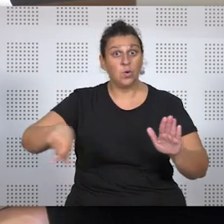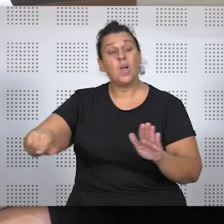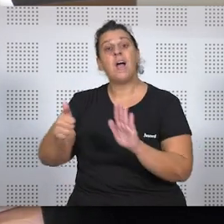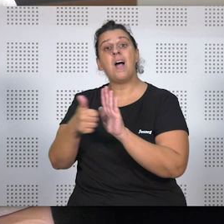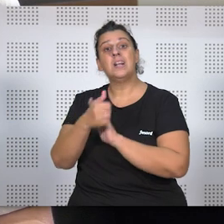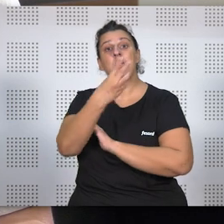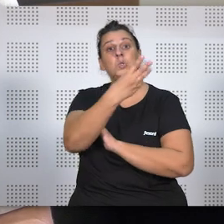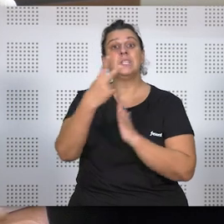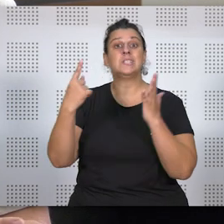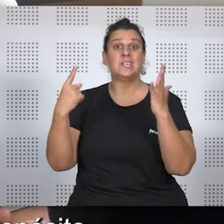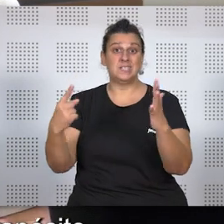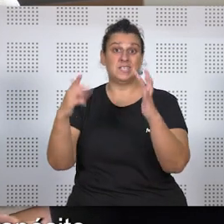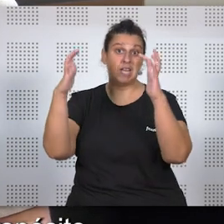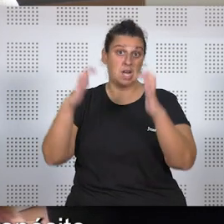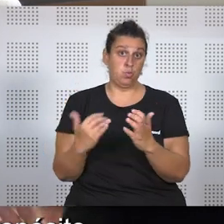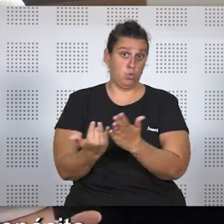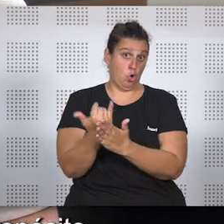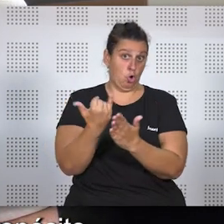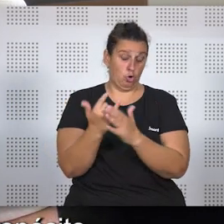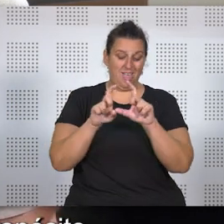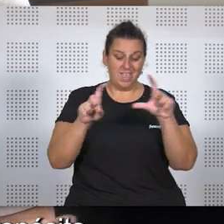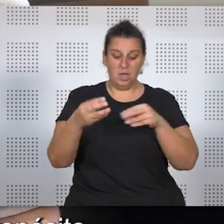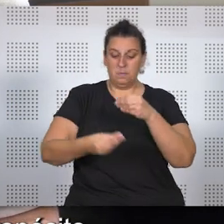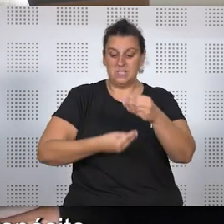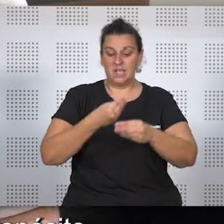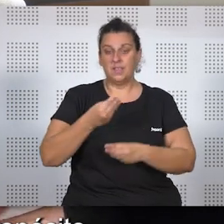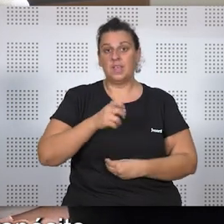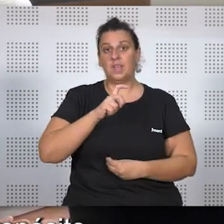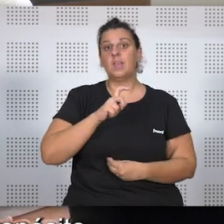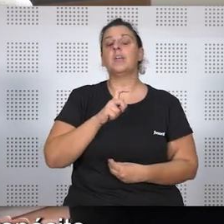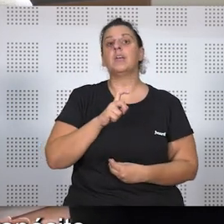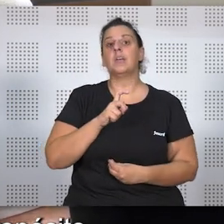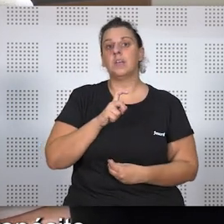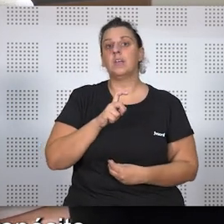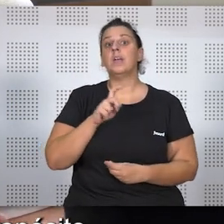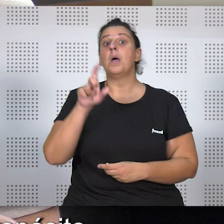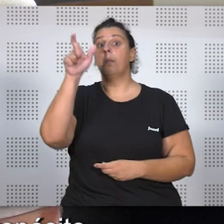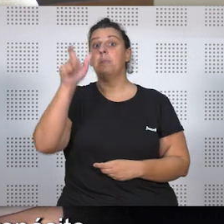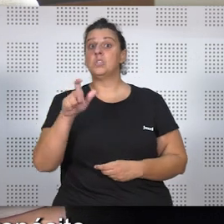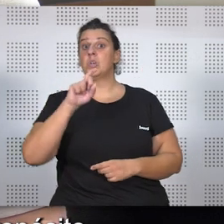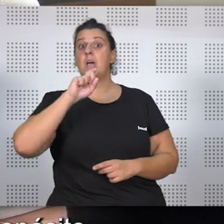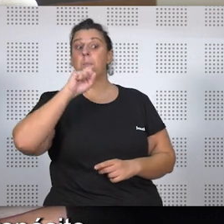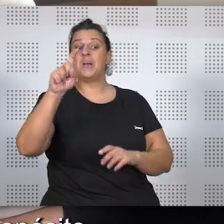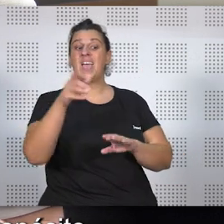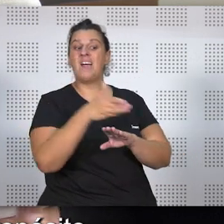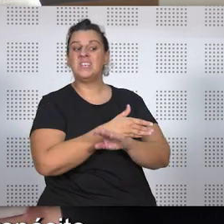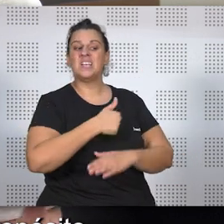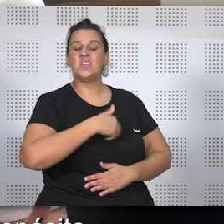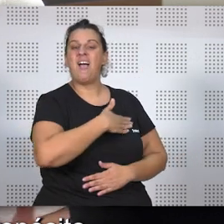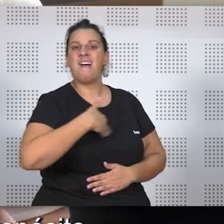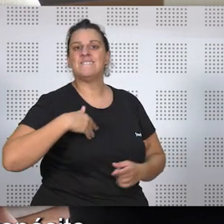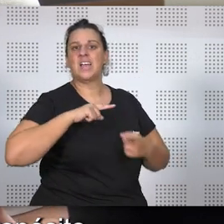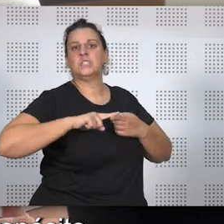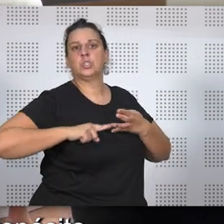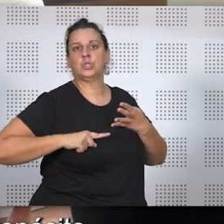de la reducción de jornada, simplemente deberá de preavisar a la empresa de su propósito, con